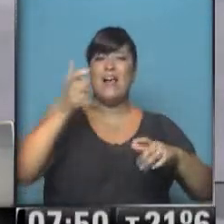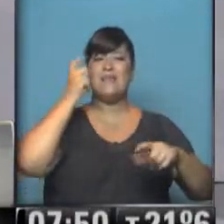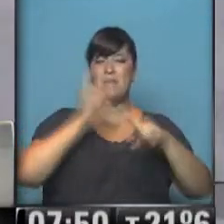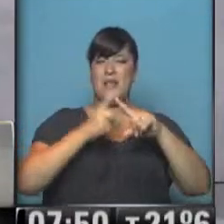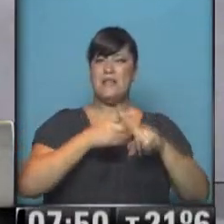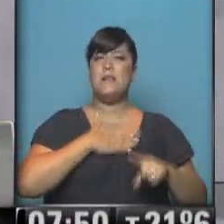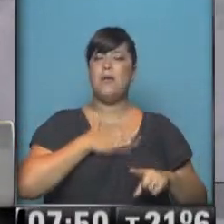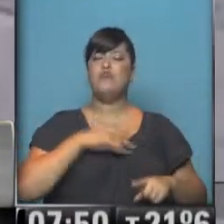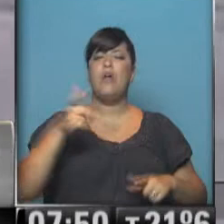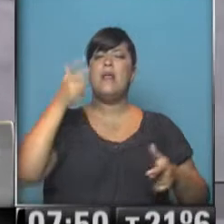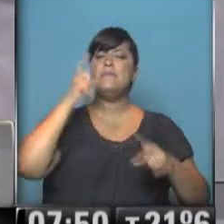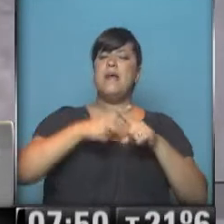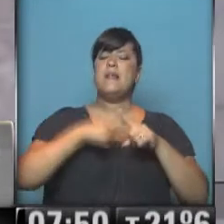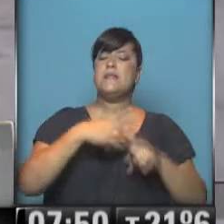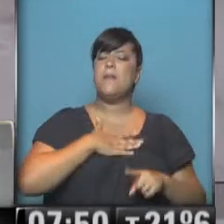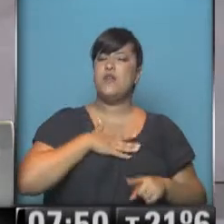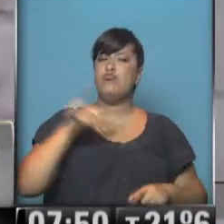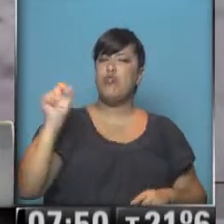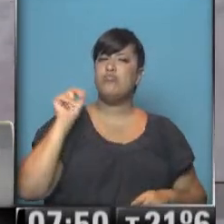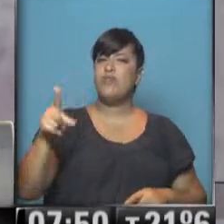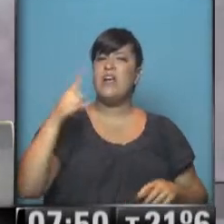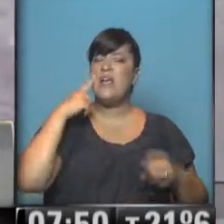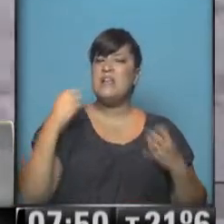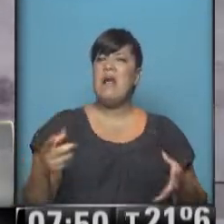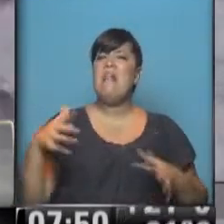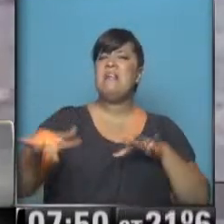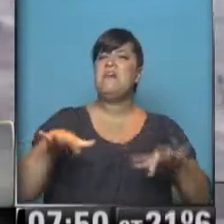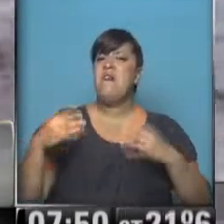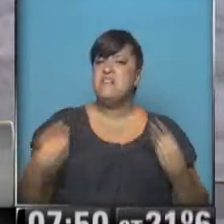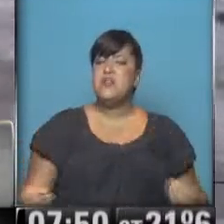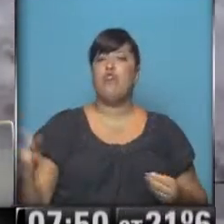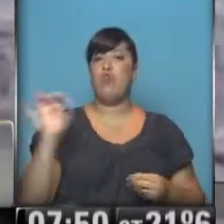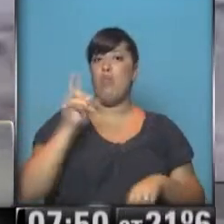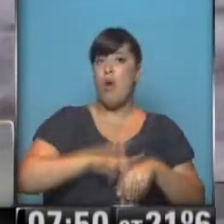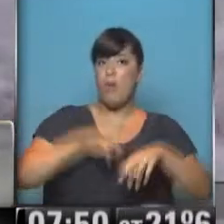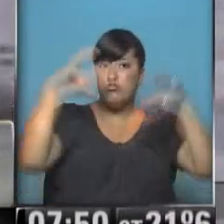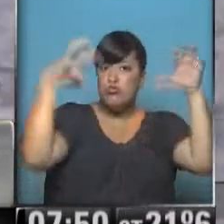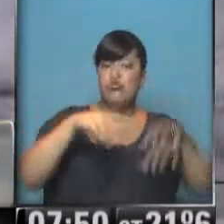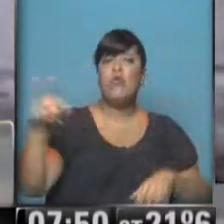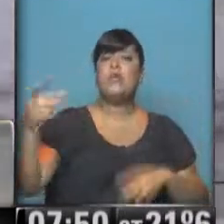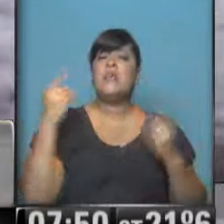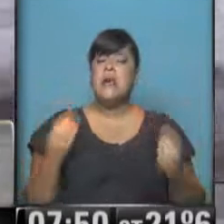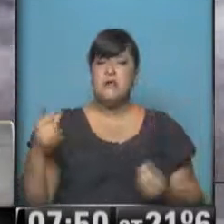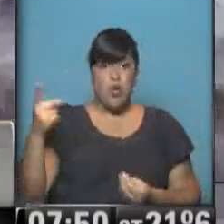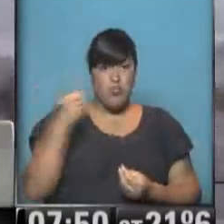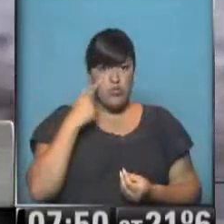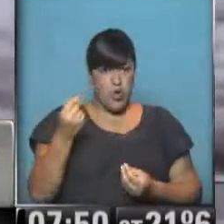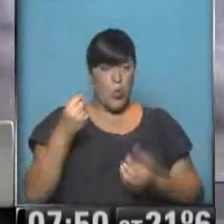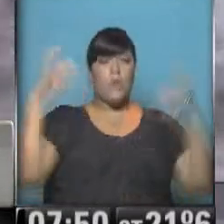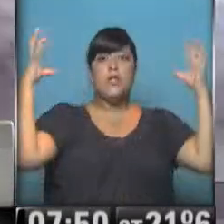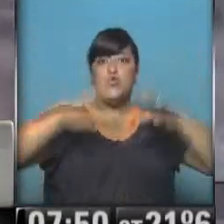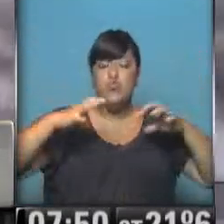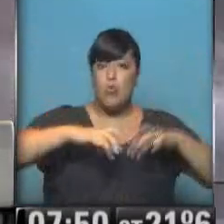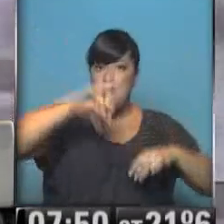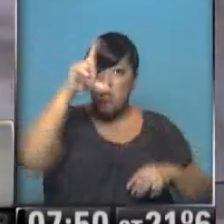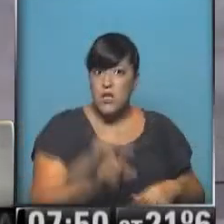¿Cómo fue su experiencia personal? ¿Cómo lo vivió usted? ¿Cómo estaba? ¿Qué estaba haciendo? ¿Cómo se fue dando cuenta de que esto pasaba de ser una tormenta intensa